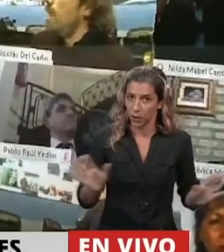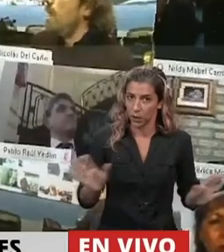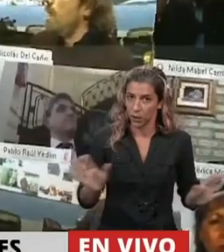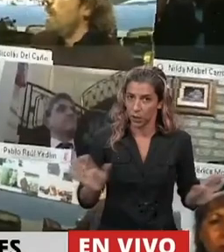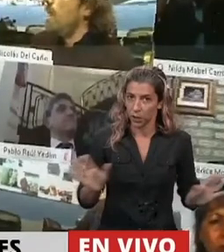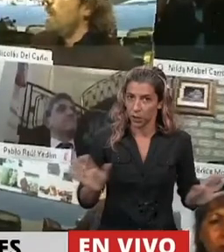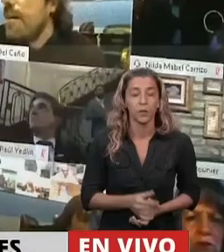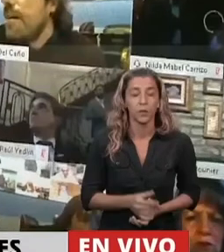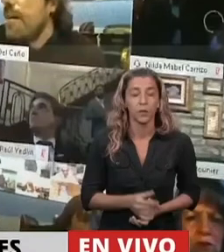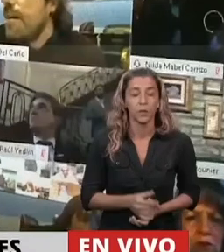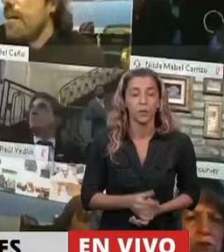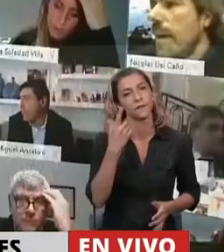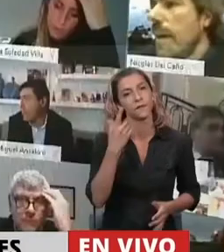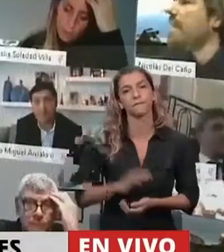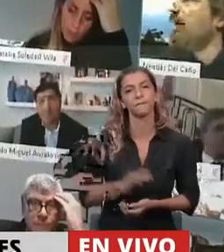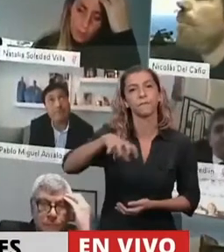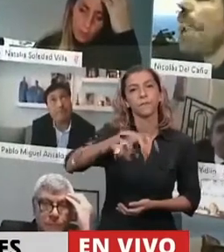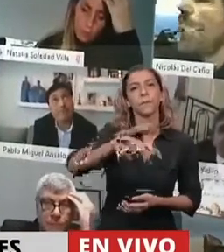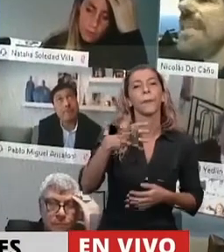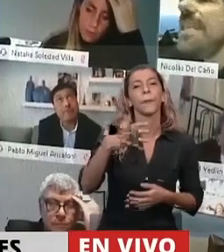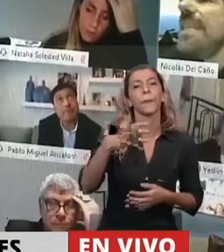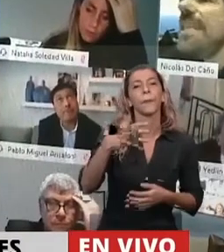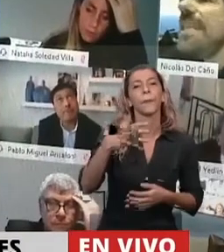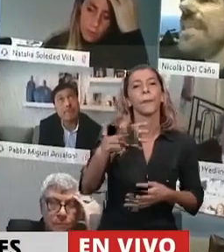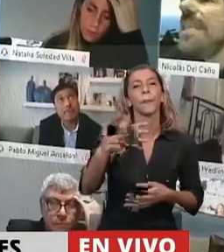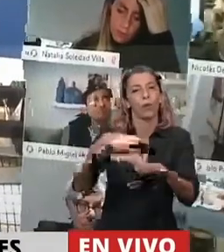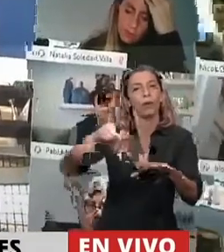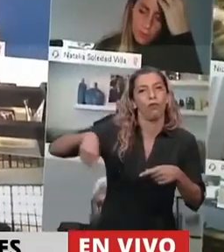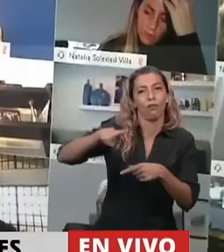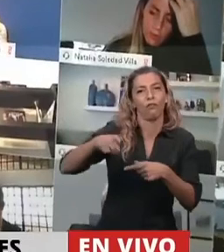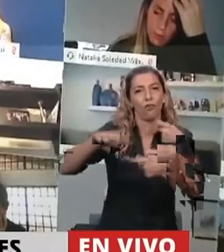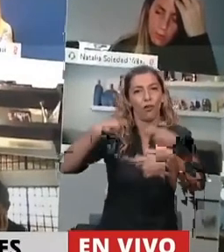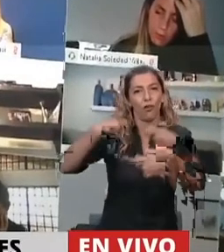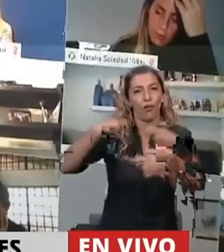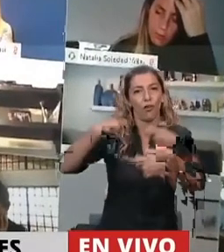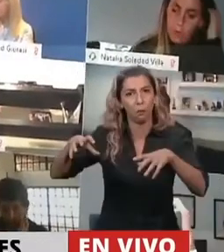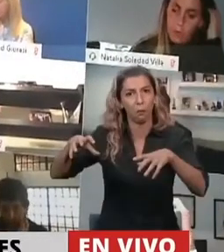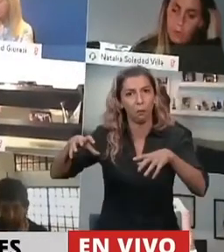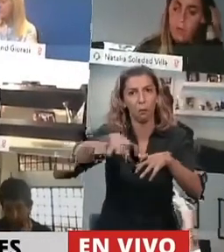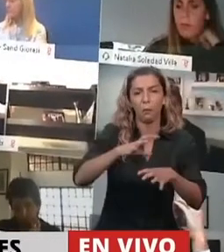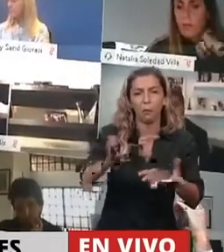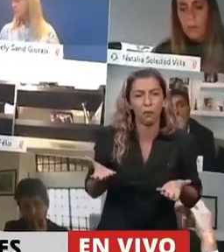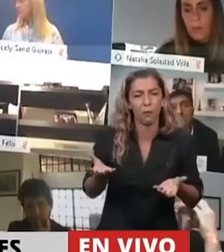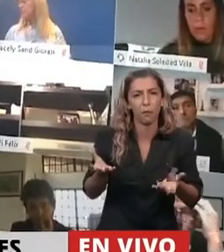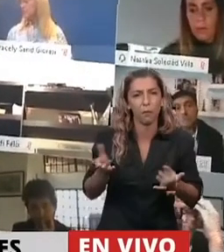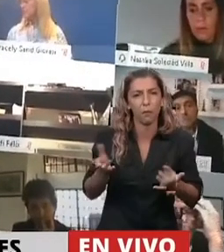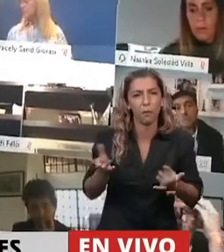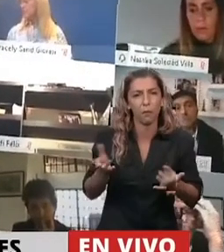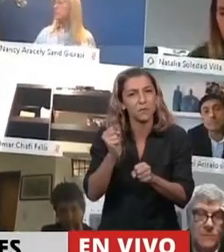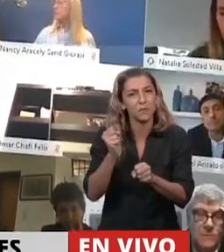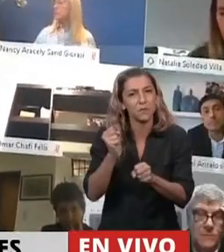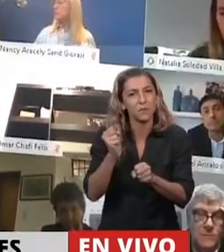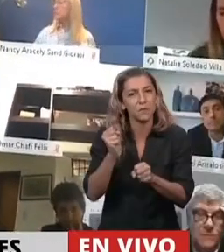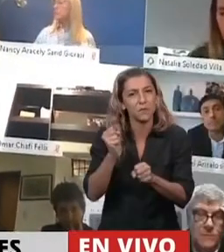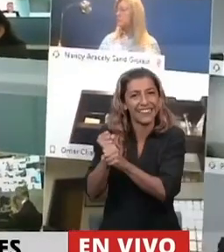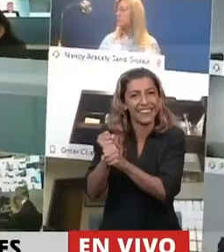Fíjese, las cooperativas de trabajo, digo, porque esto tiene que ver con, o ¿quién beneficia al Estado? Las cooperativas de trabajo, lo denunciaron